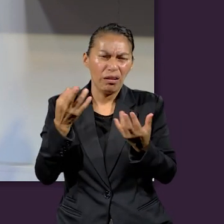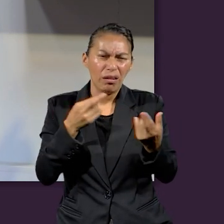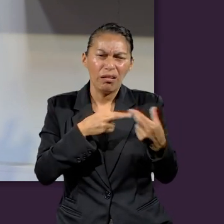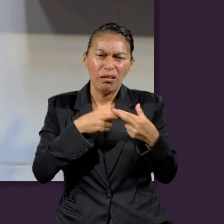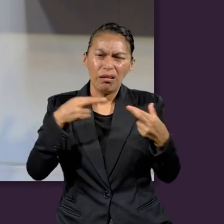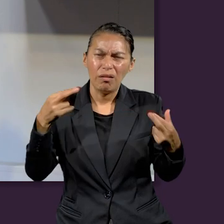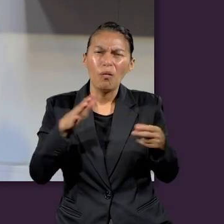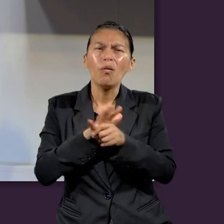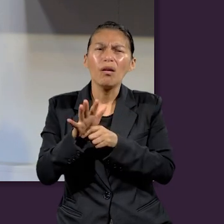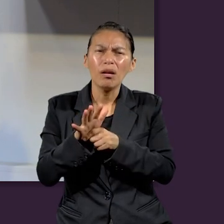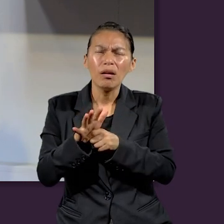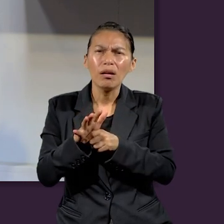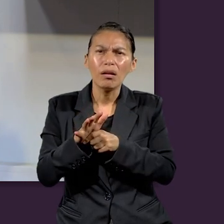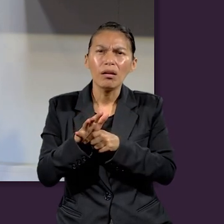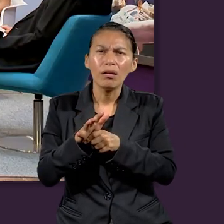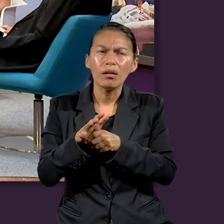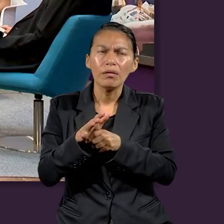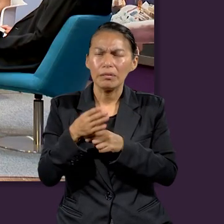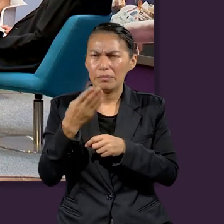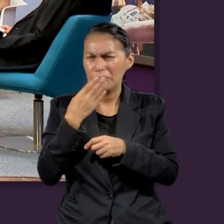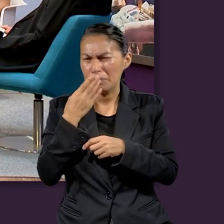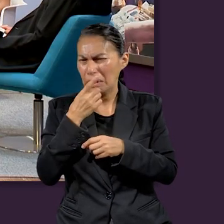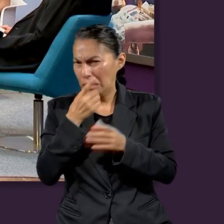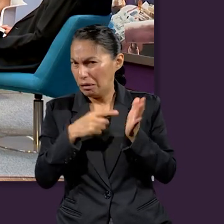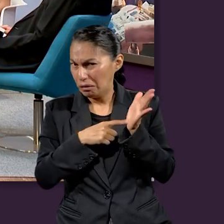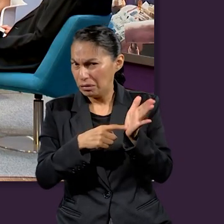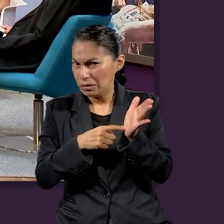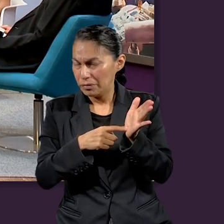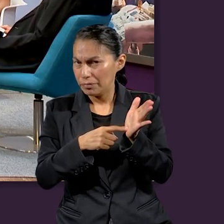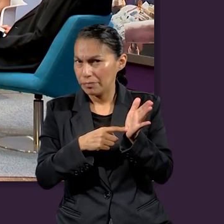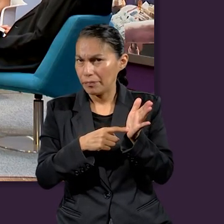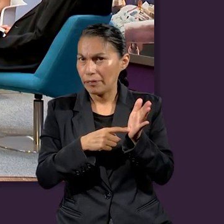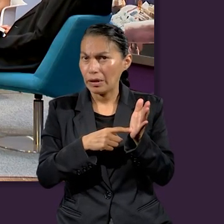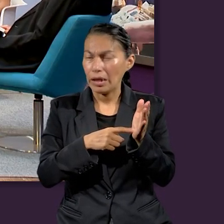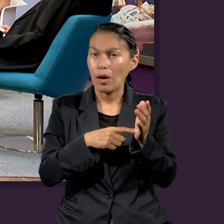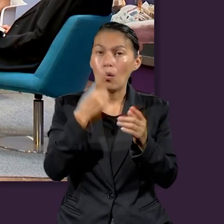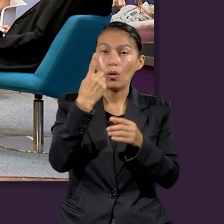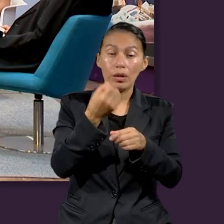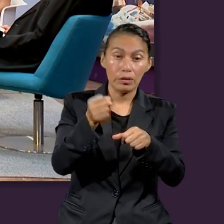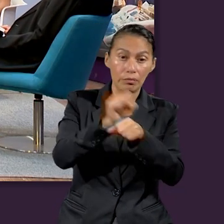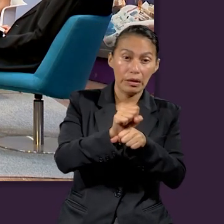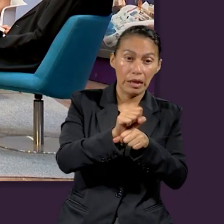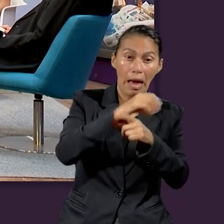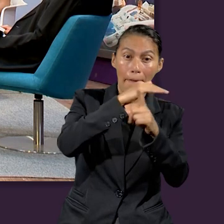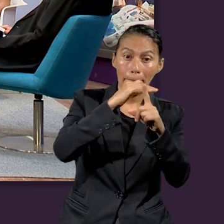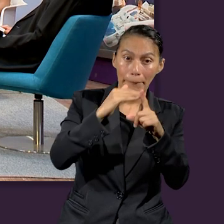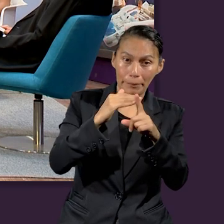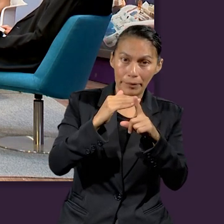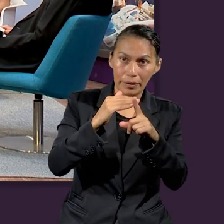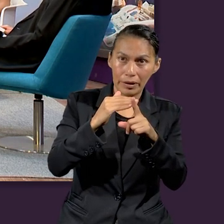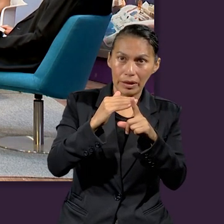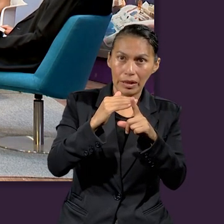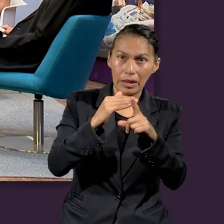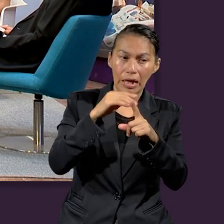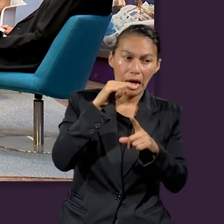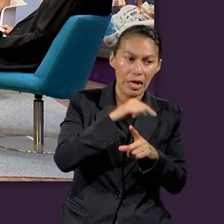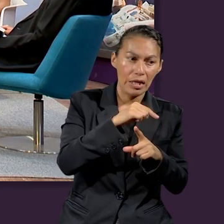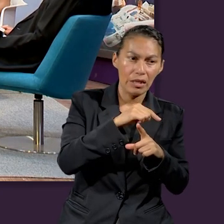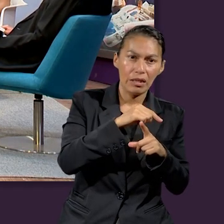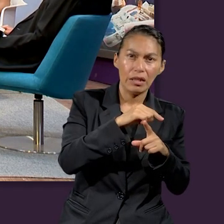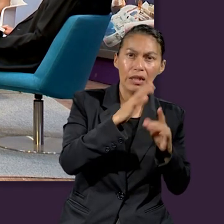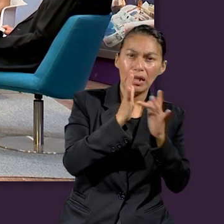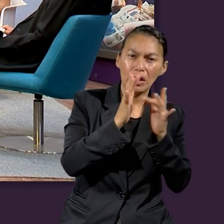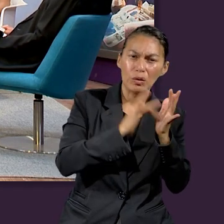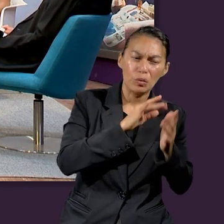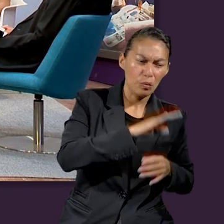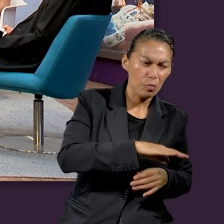el Nuevo Testamento que valide esa respuesta? Es decir, dice que la mitad de la semana sería cortado el continuo y entendemos que el Mesías moriría. Entonces,